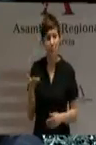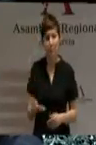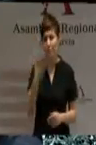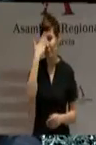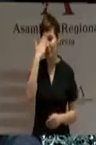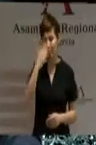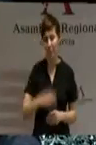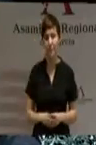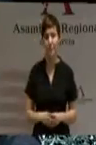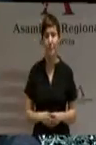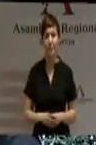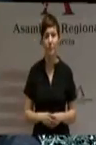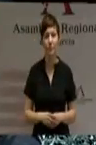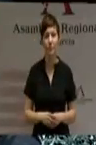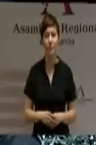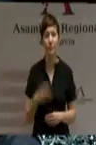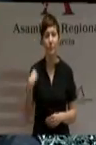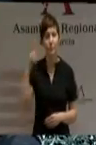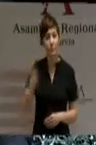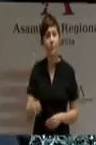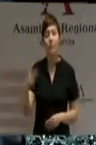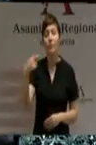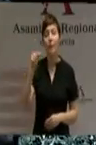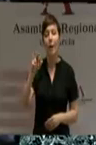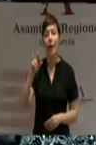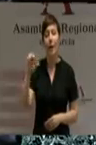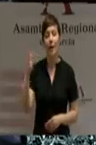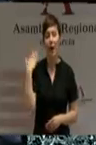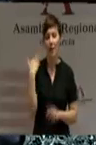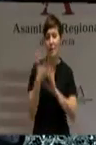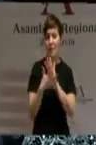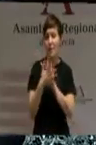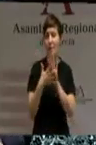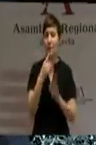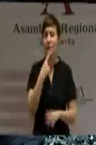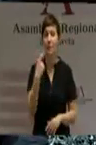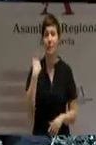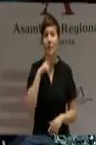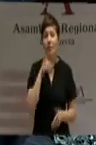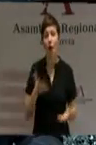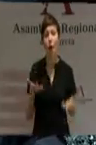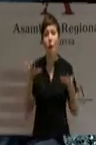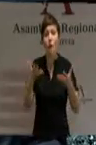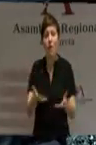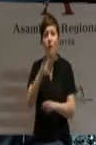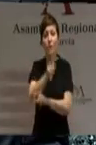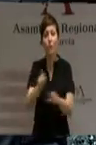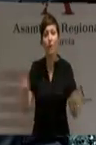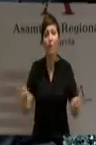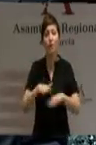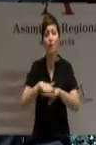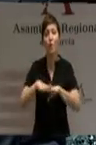Alberto Garre, ya lo dijo ayer, va a ofrecer a los ciudadanos un Gobierno cercano,